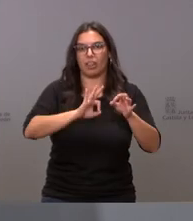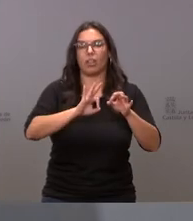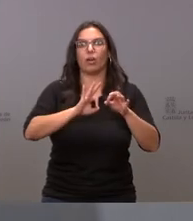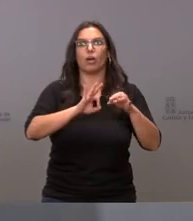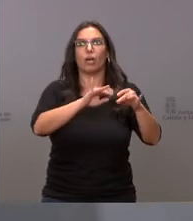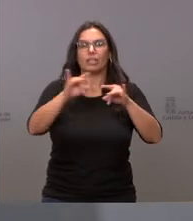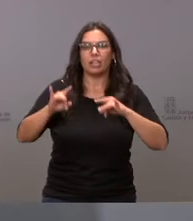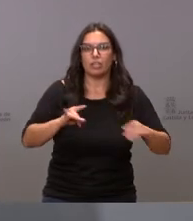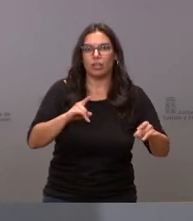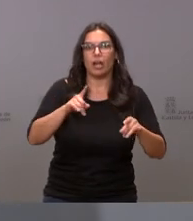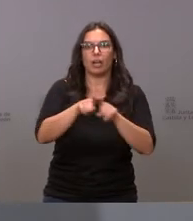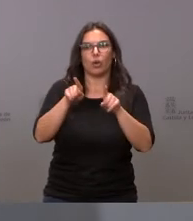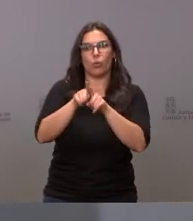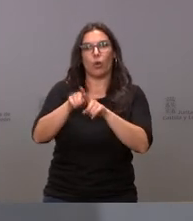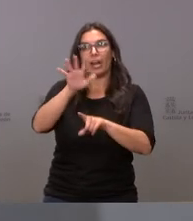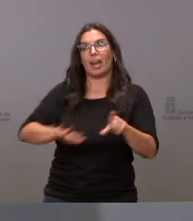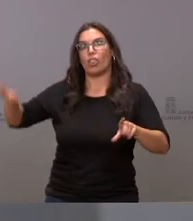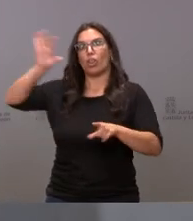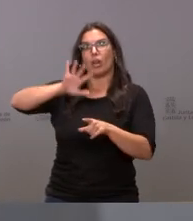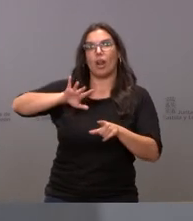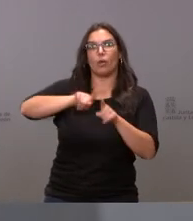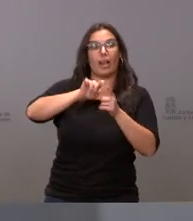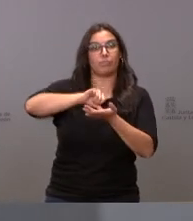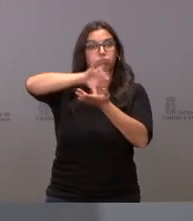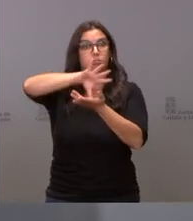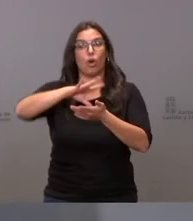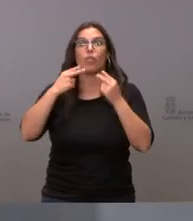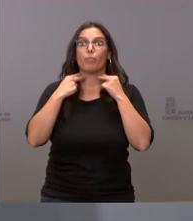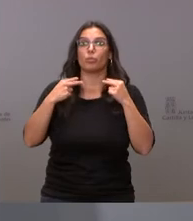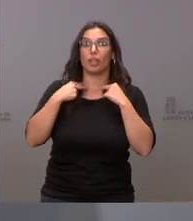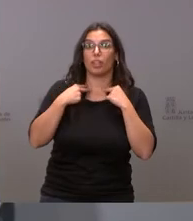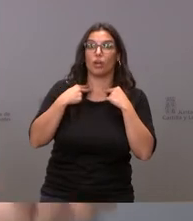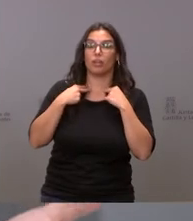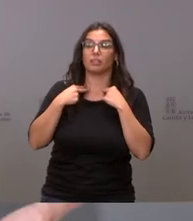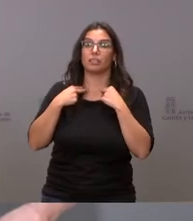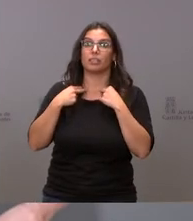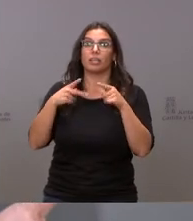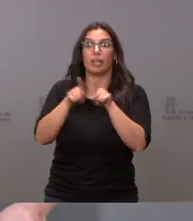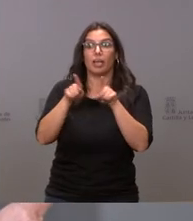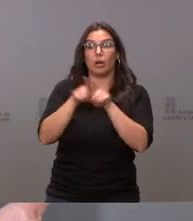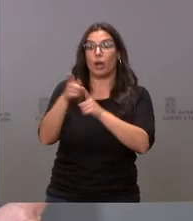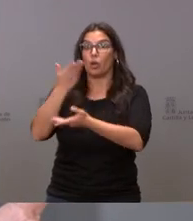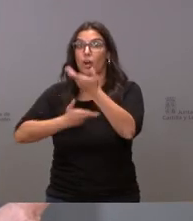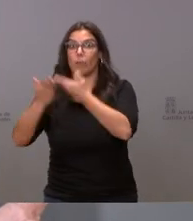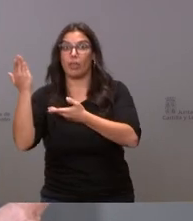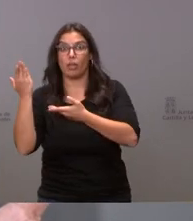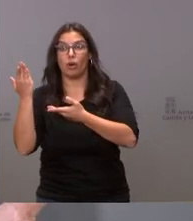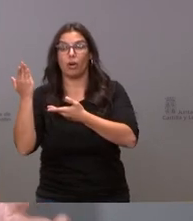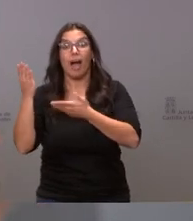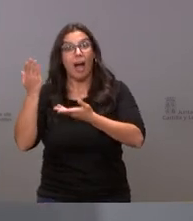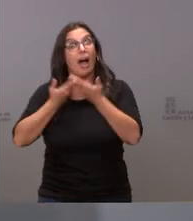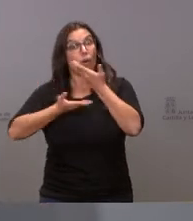hay que descentralizar y contar con las diputaciones y cuando se cuentan con las diputaciones decir que es que se está subcontratando la tarea a las